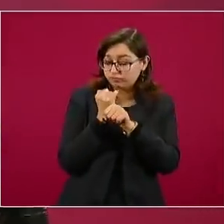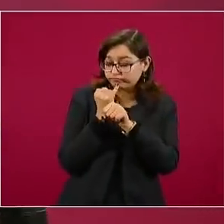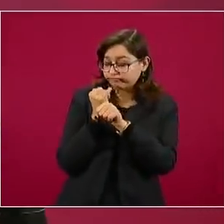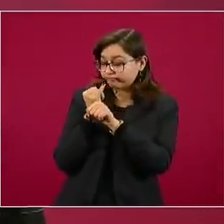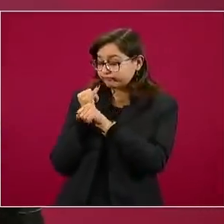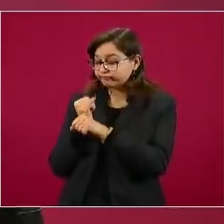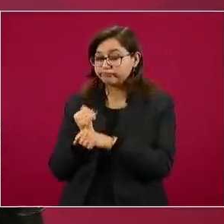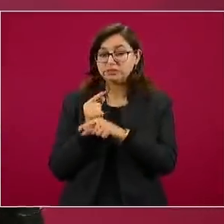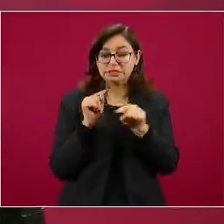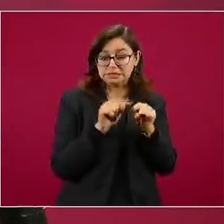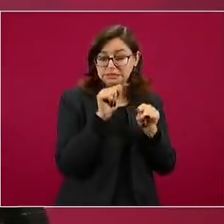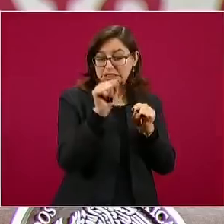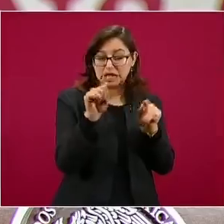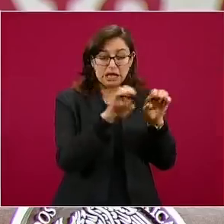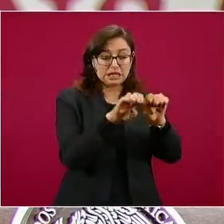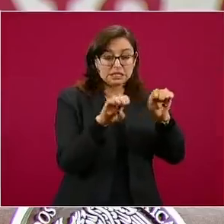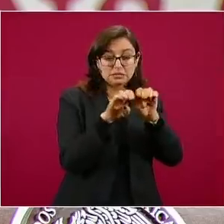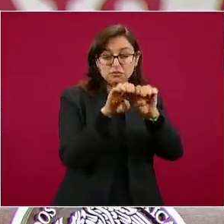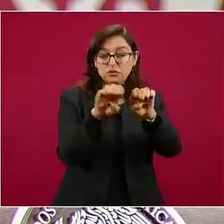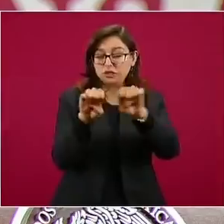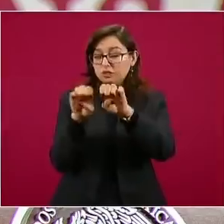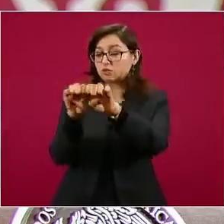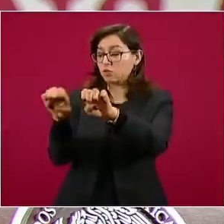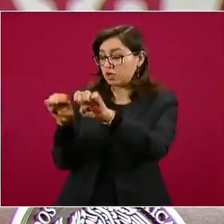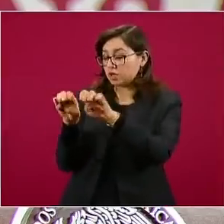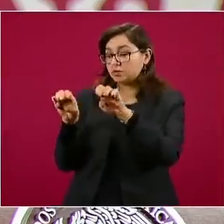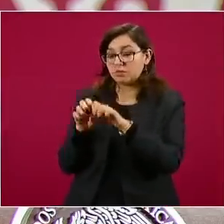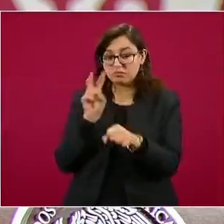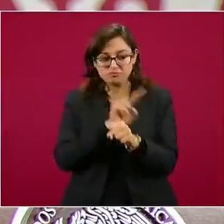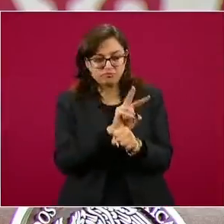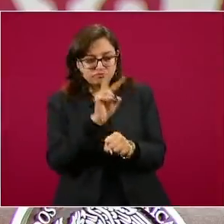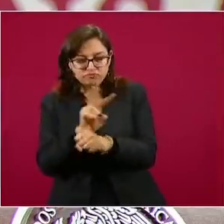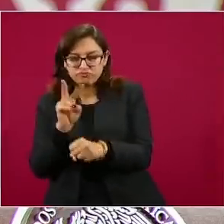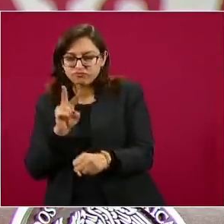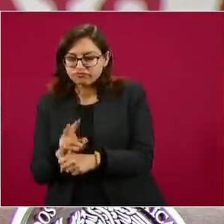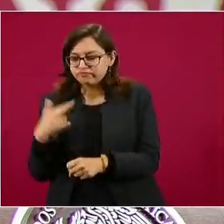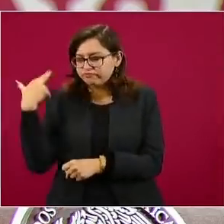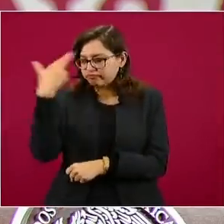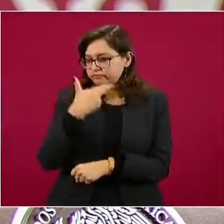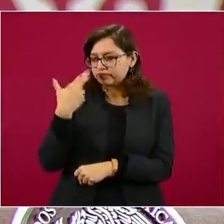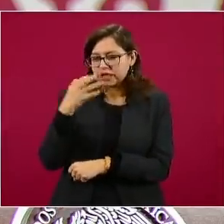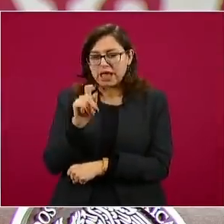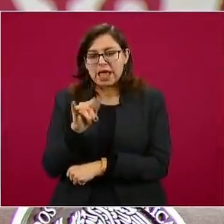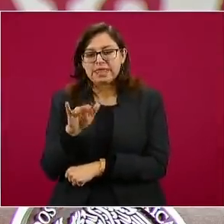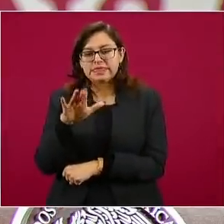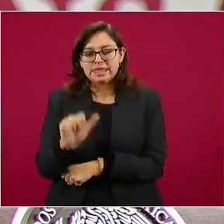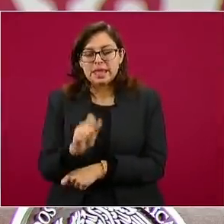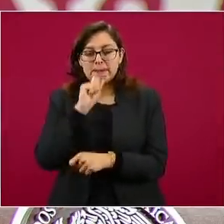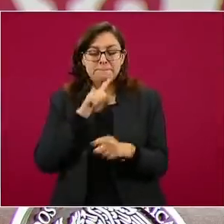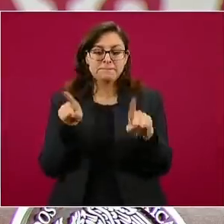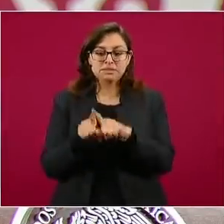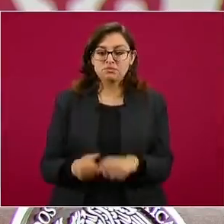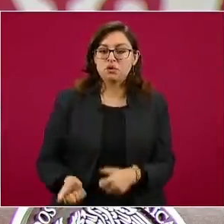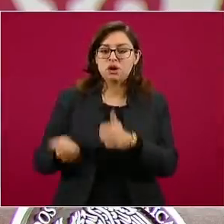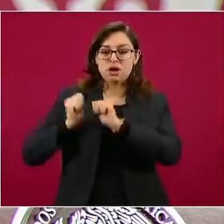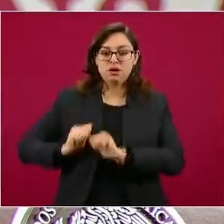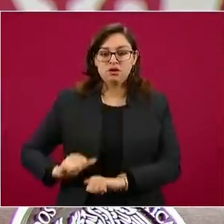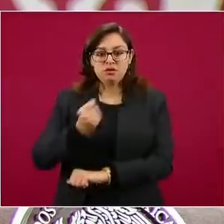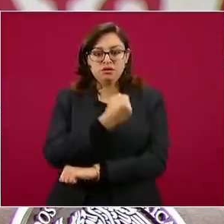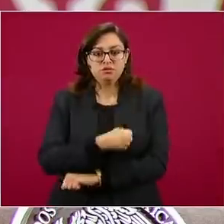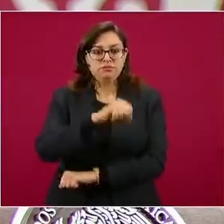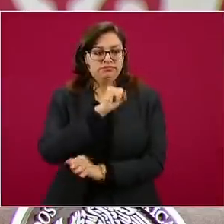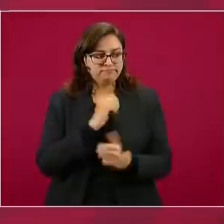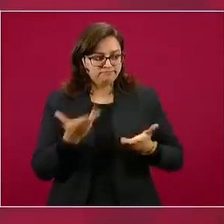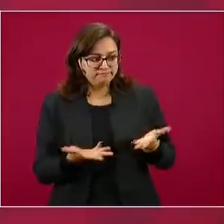de los centros de investigación, a los monitores clínicos, a los comités de ética, a las autoridades sanitarias, sector